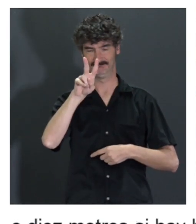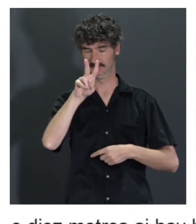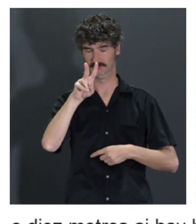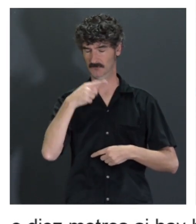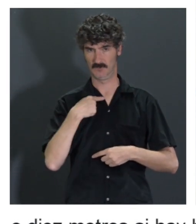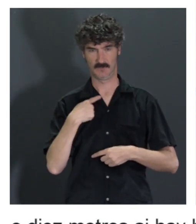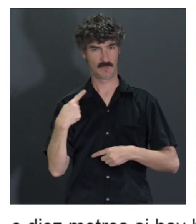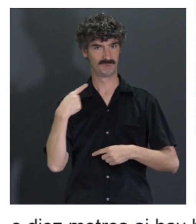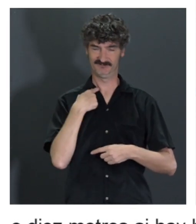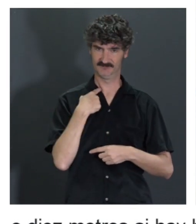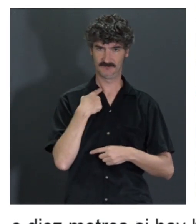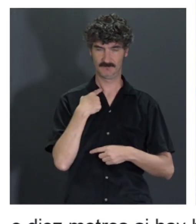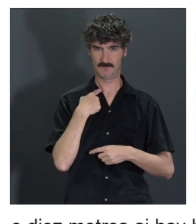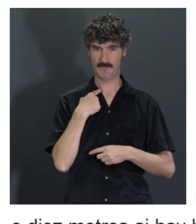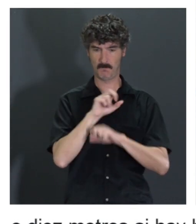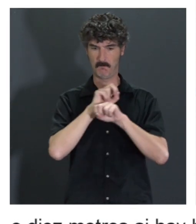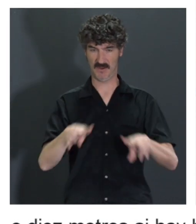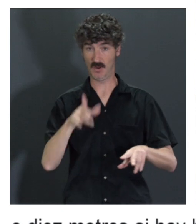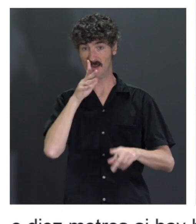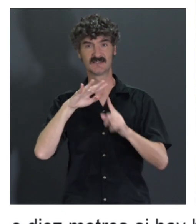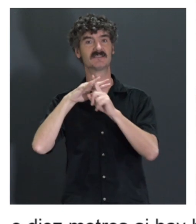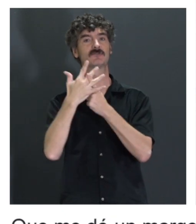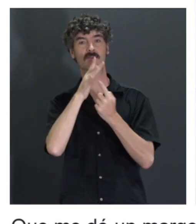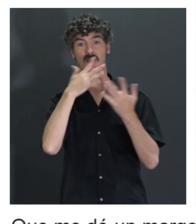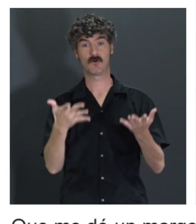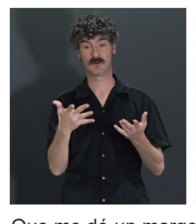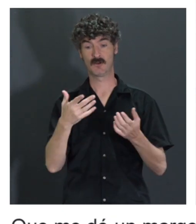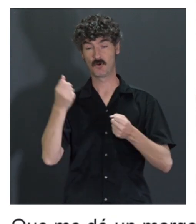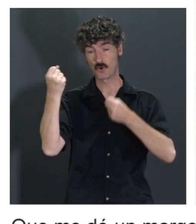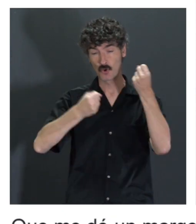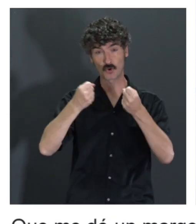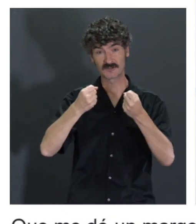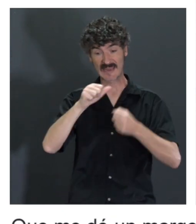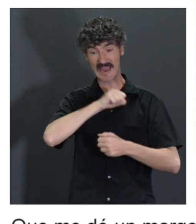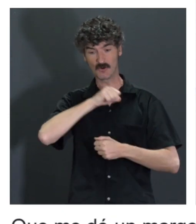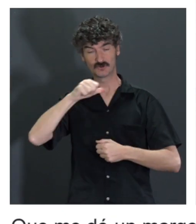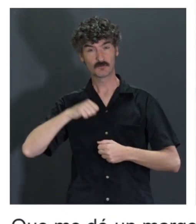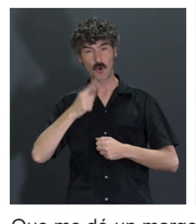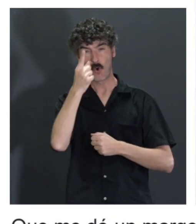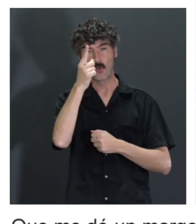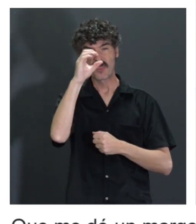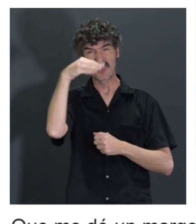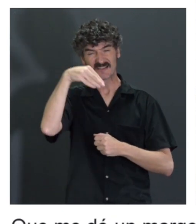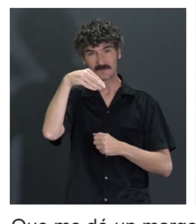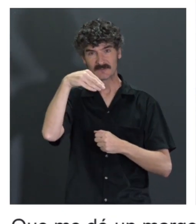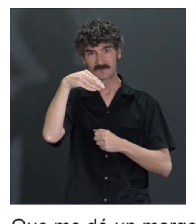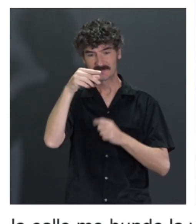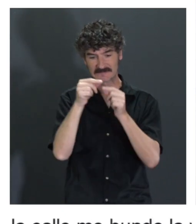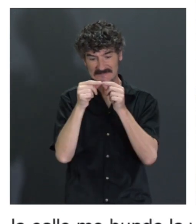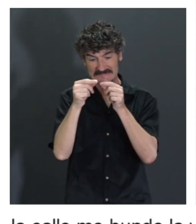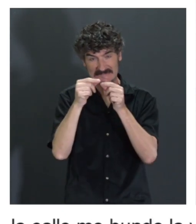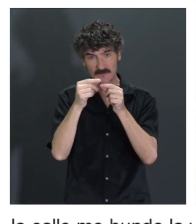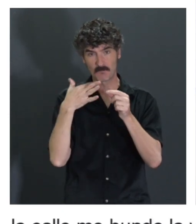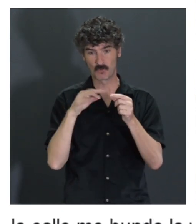Pensemos que esa es la situación actual. Un vehículo autónomo no puede fallar por más de un centímetro porque como pasa un paso de cebra